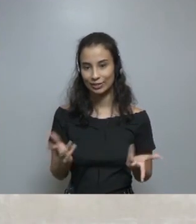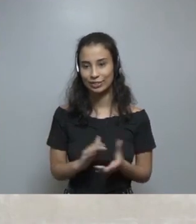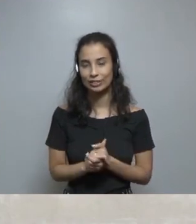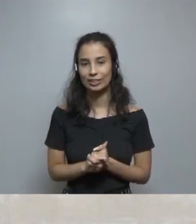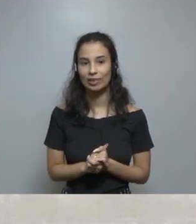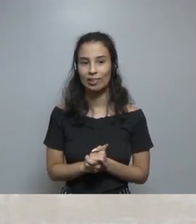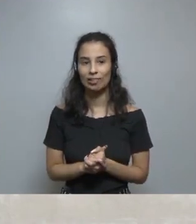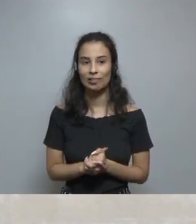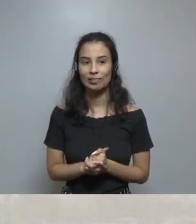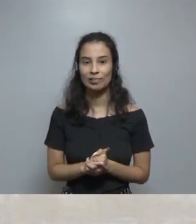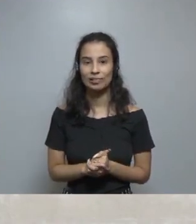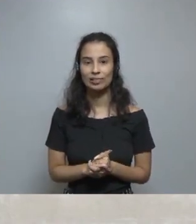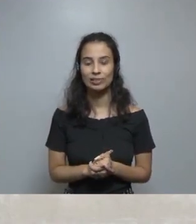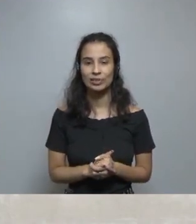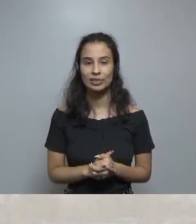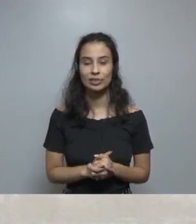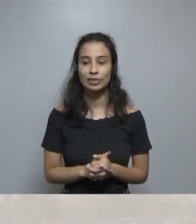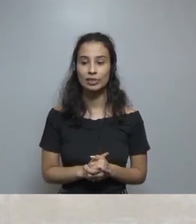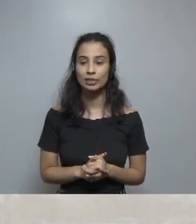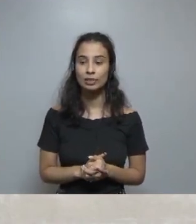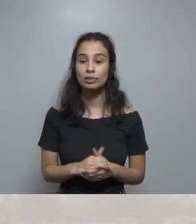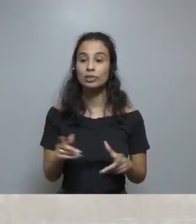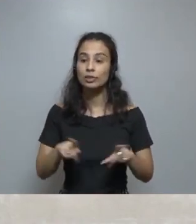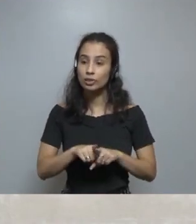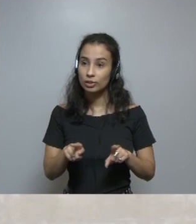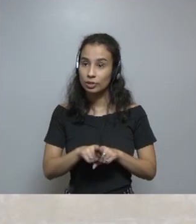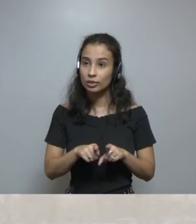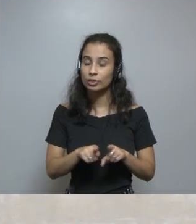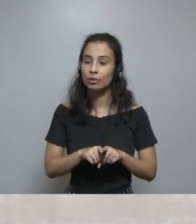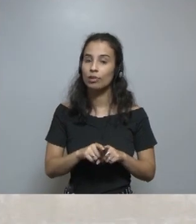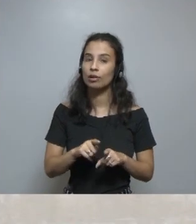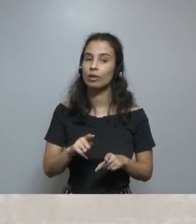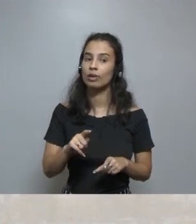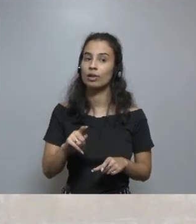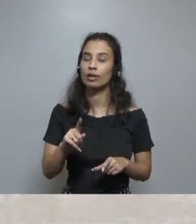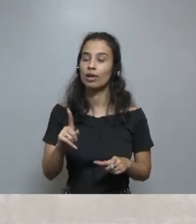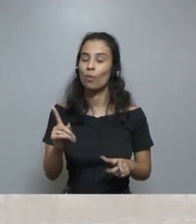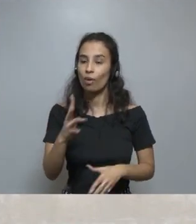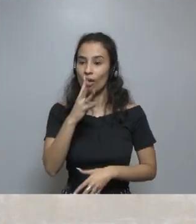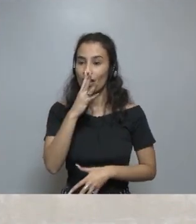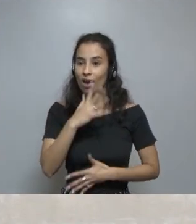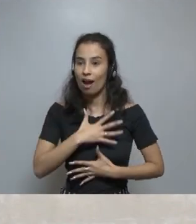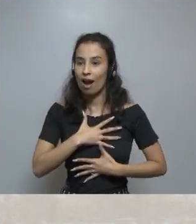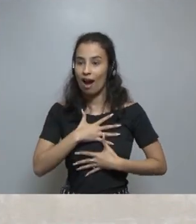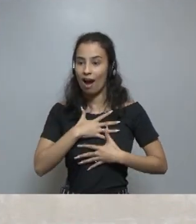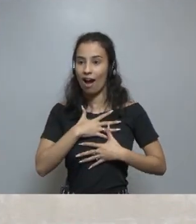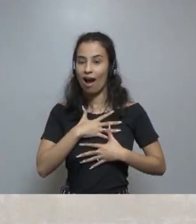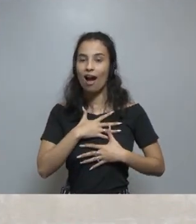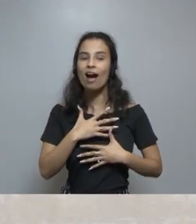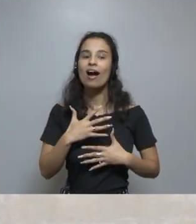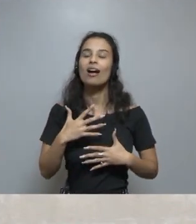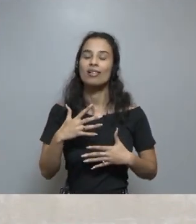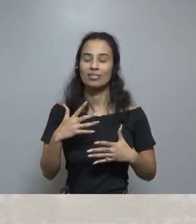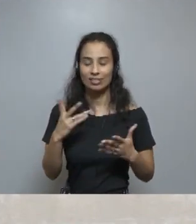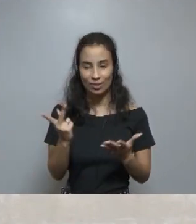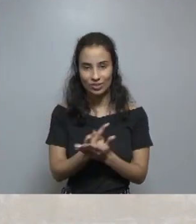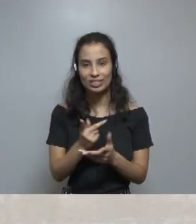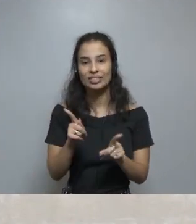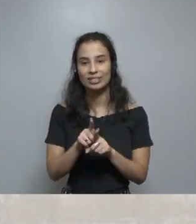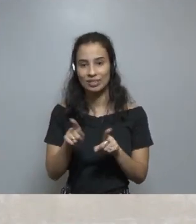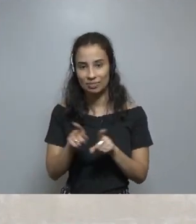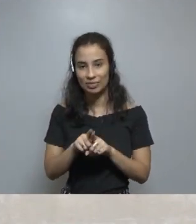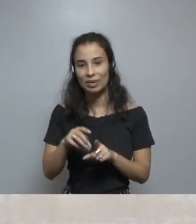obsequios que nosotros mandamos. Y nuevamente, al encantar a su cliente, nosotros